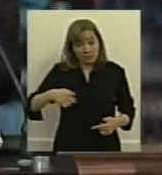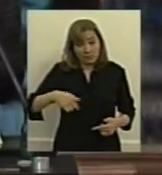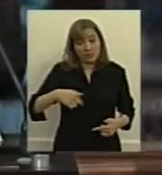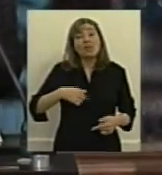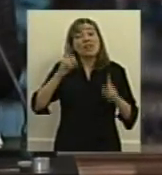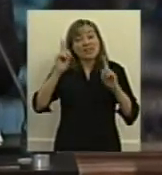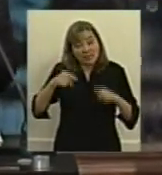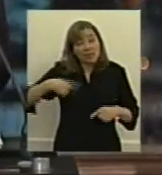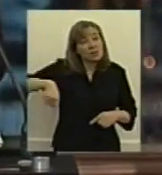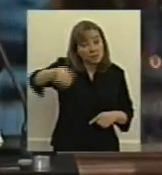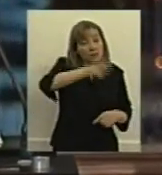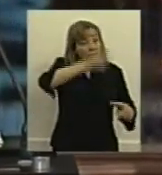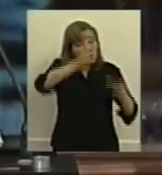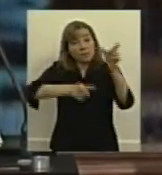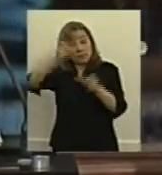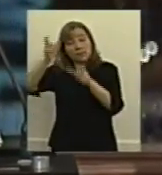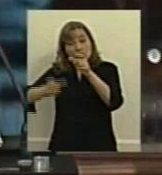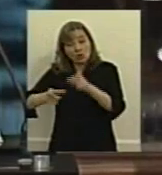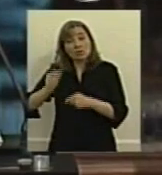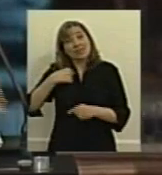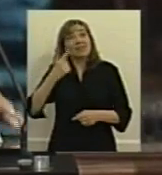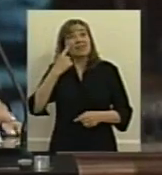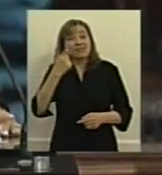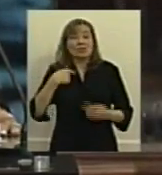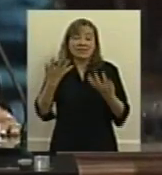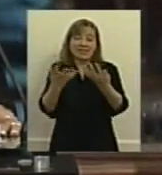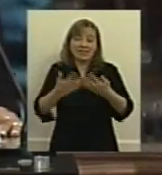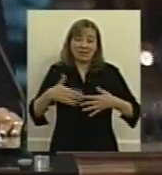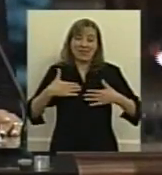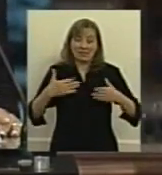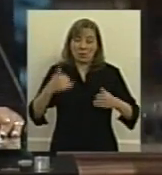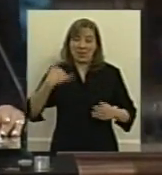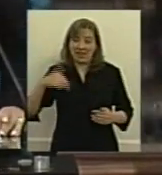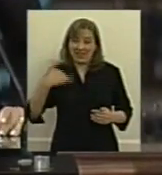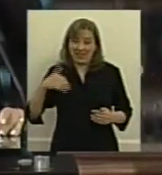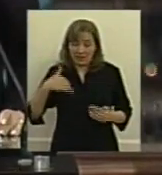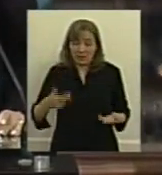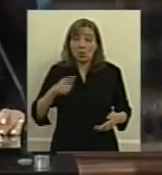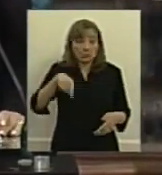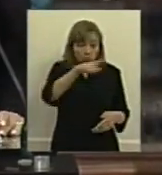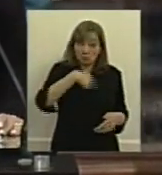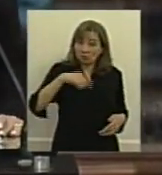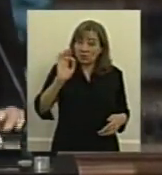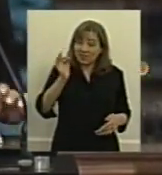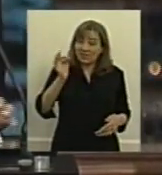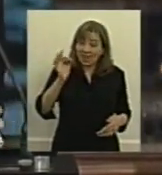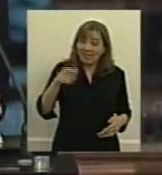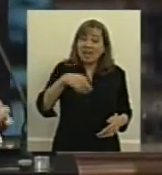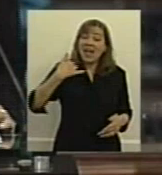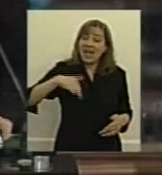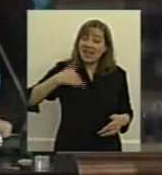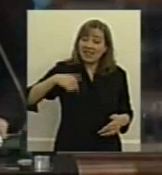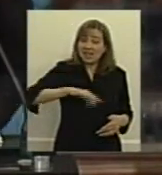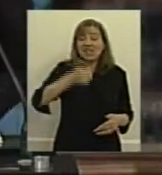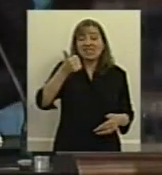de los propios ciudadanos en lo que es el sistema de salud argentina como ustedes saben la Argentina tiene al 60